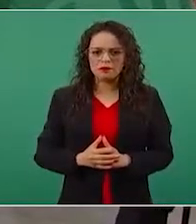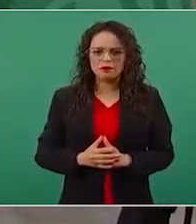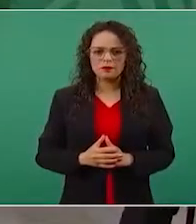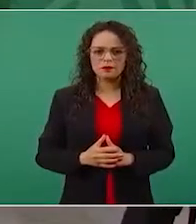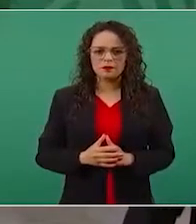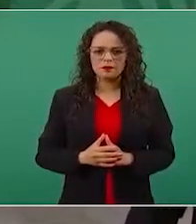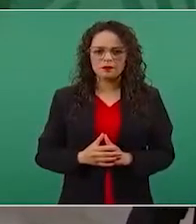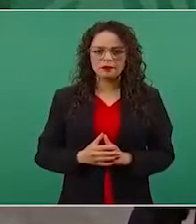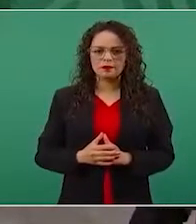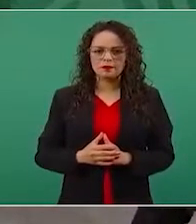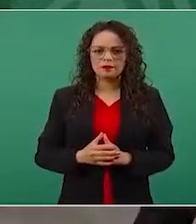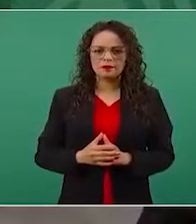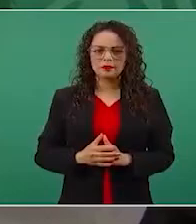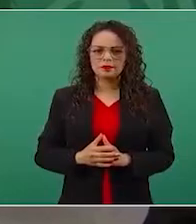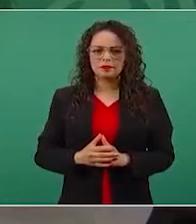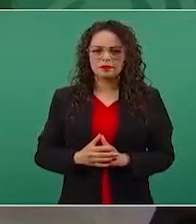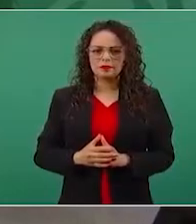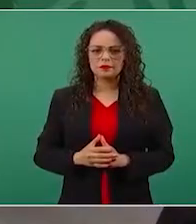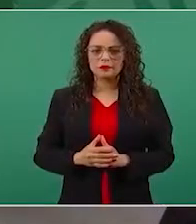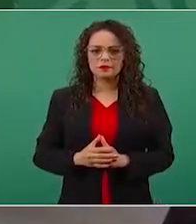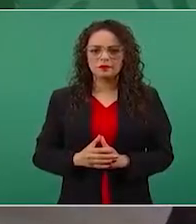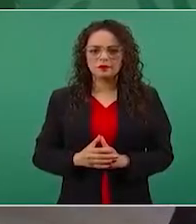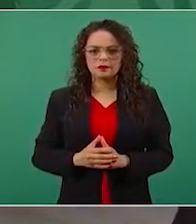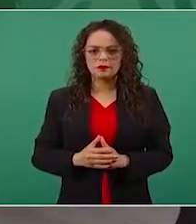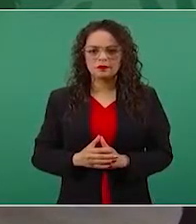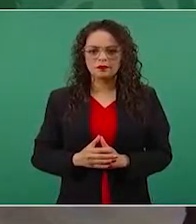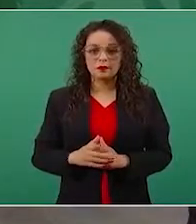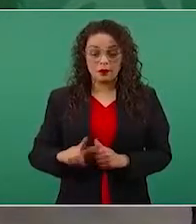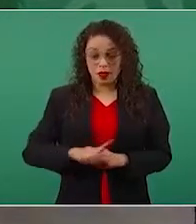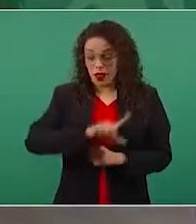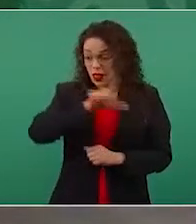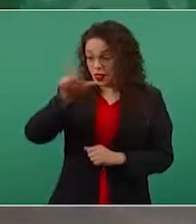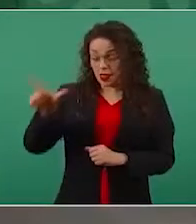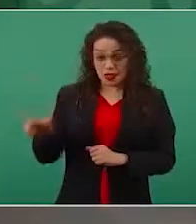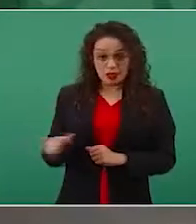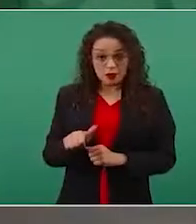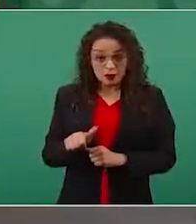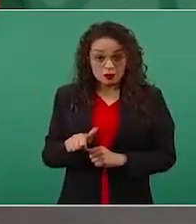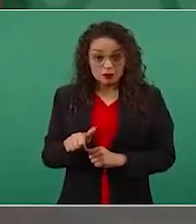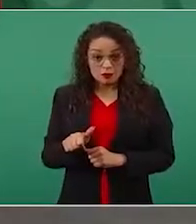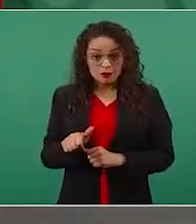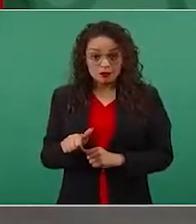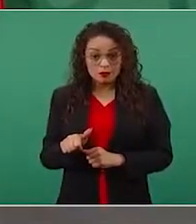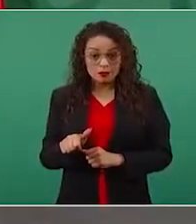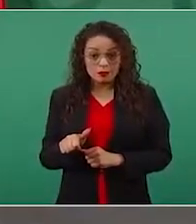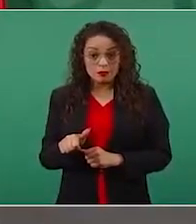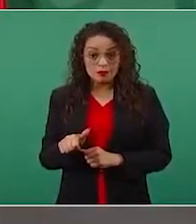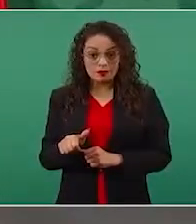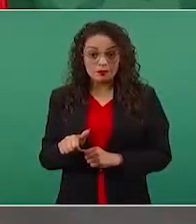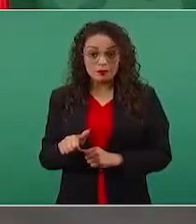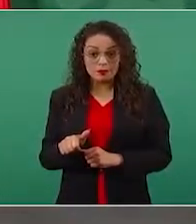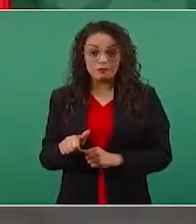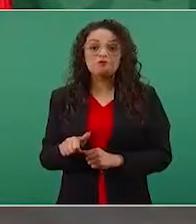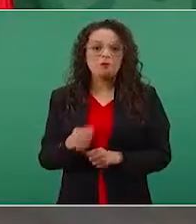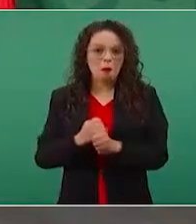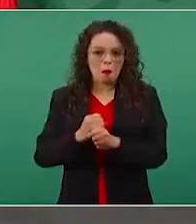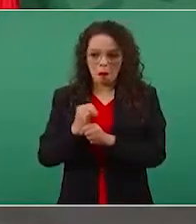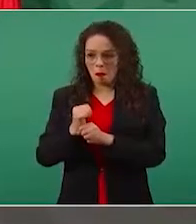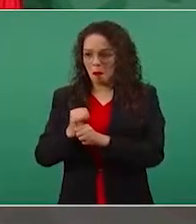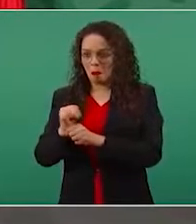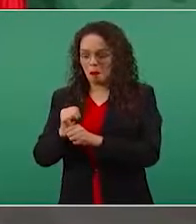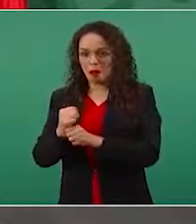Y luego ya se comprobó